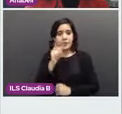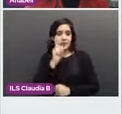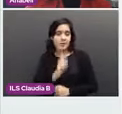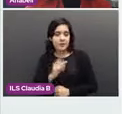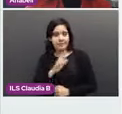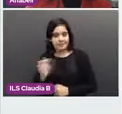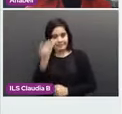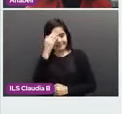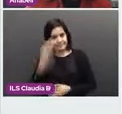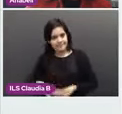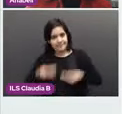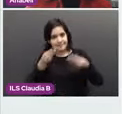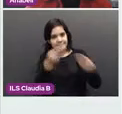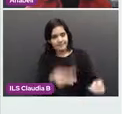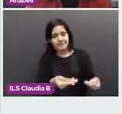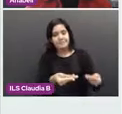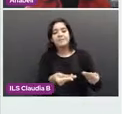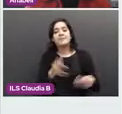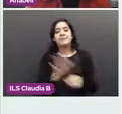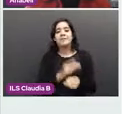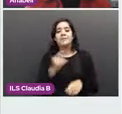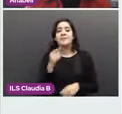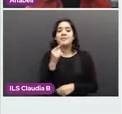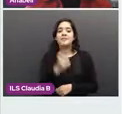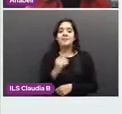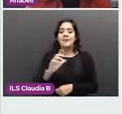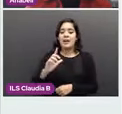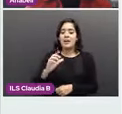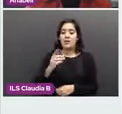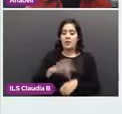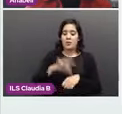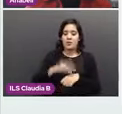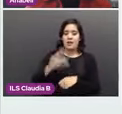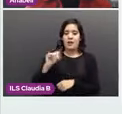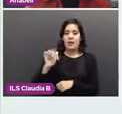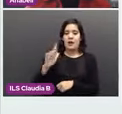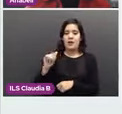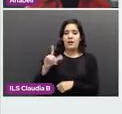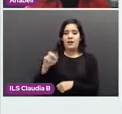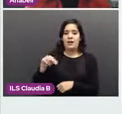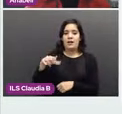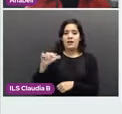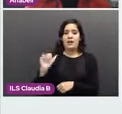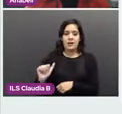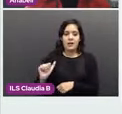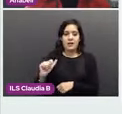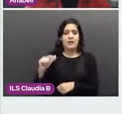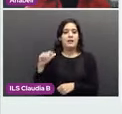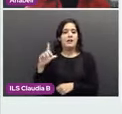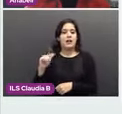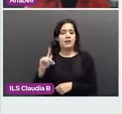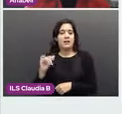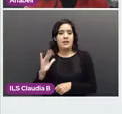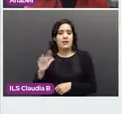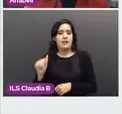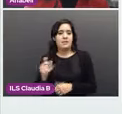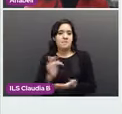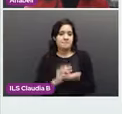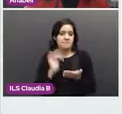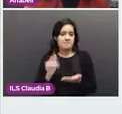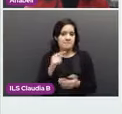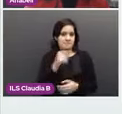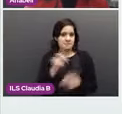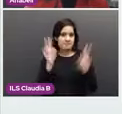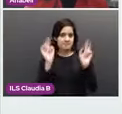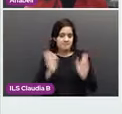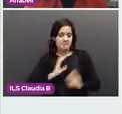González Aguilar por haber impartido la plática cáncer, serico, uterino y mamario, prevención y atención en el,